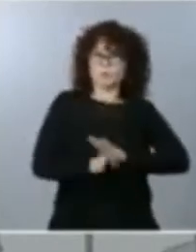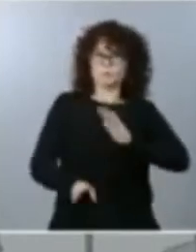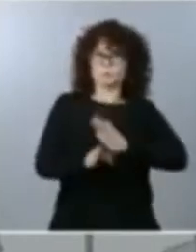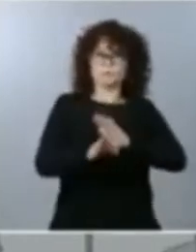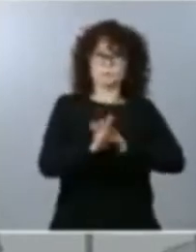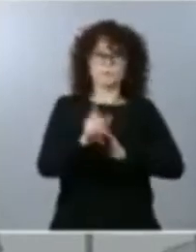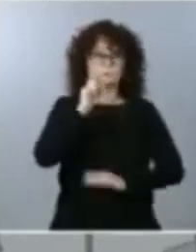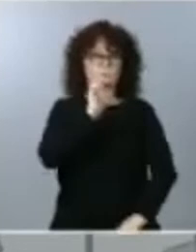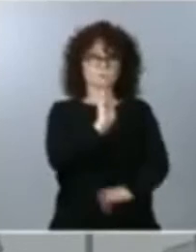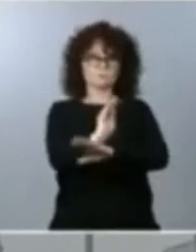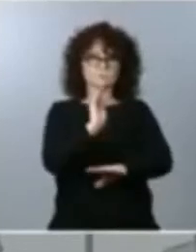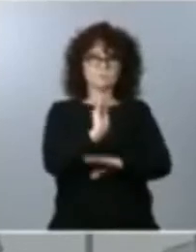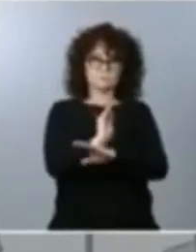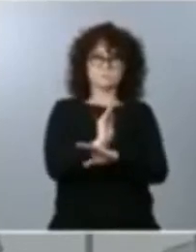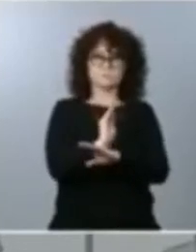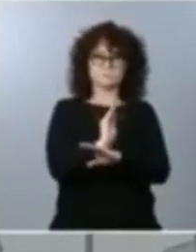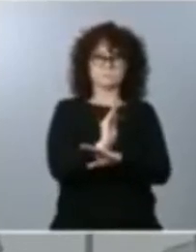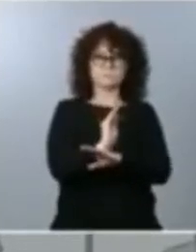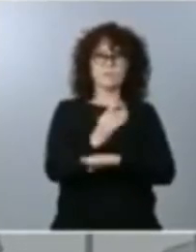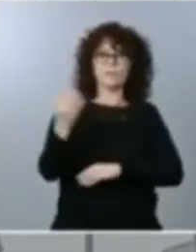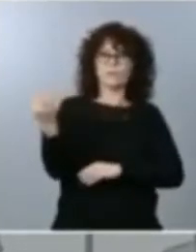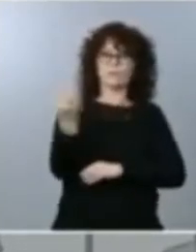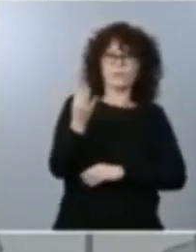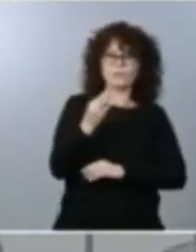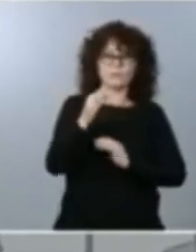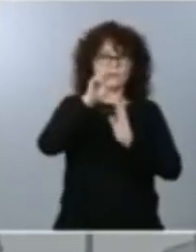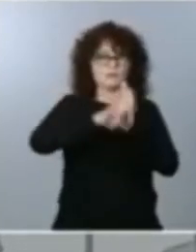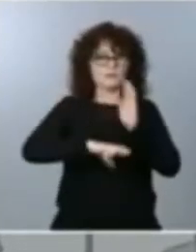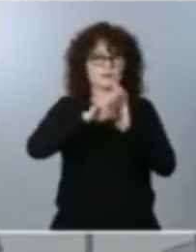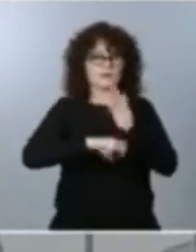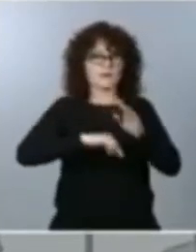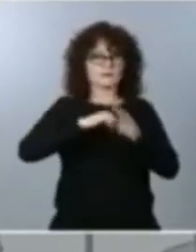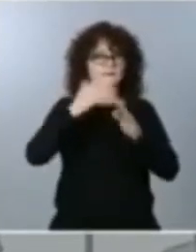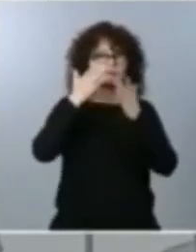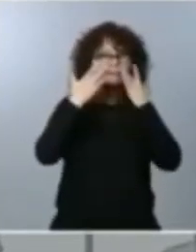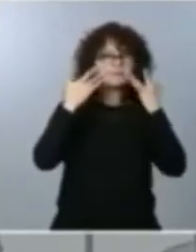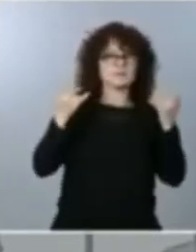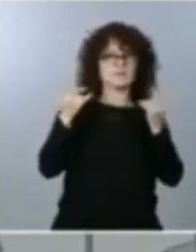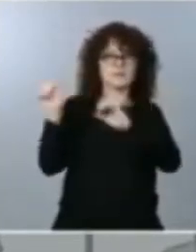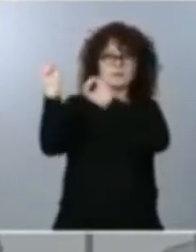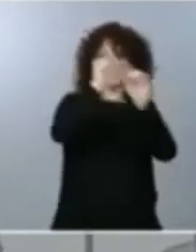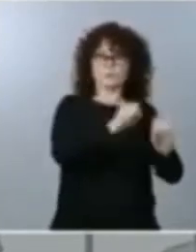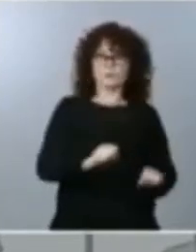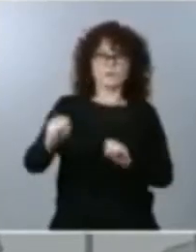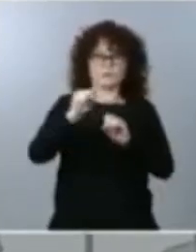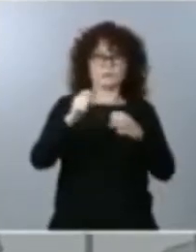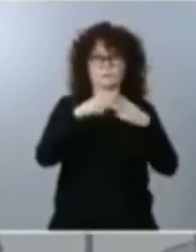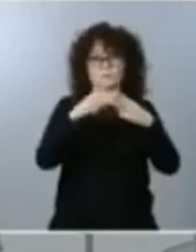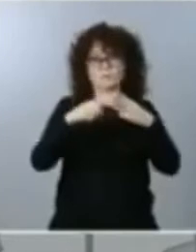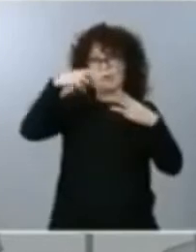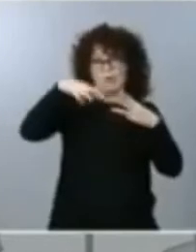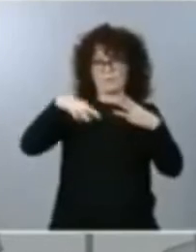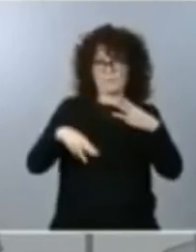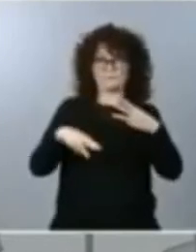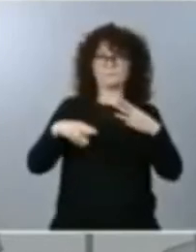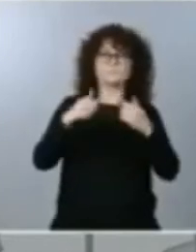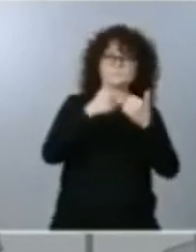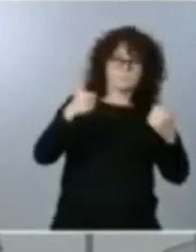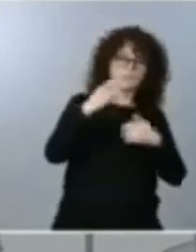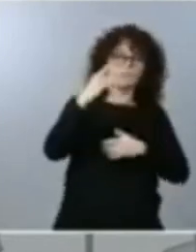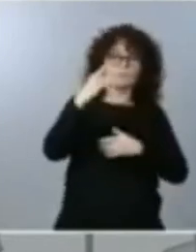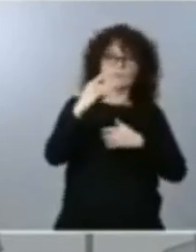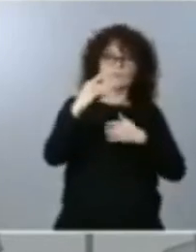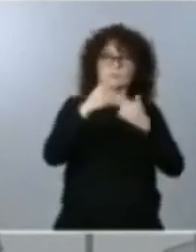manteniendo a rajatabla las reglas de higiene, de protección, ya saben ustedes, las tres M's, distancia, mascarillas, lavado de manos,